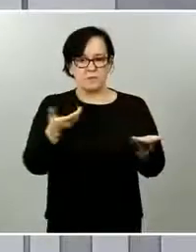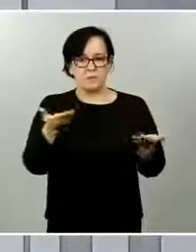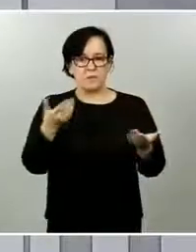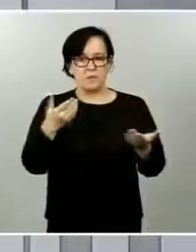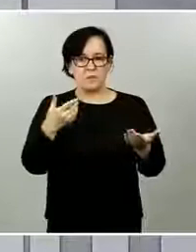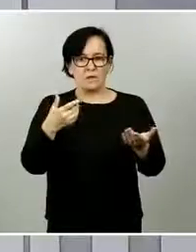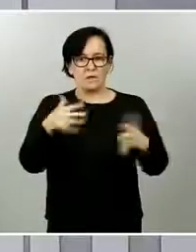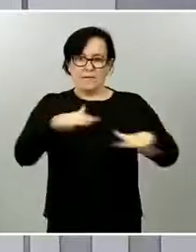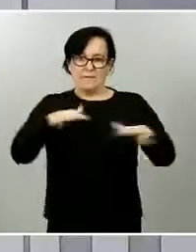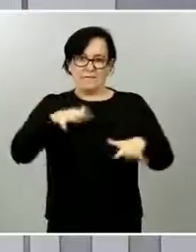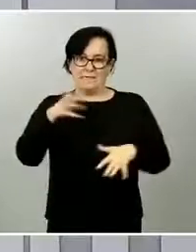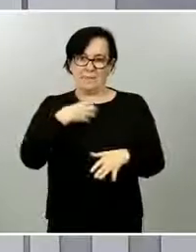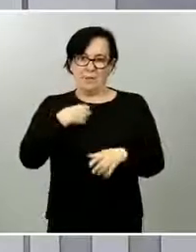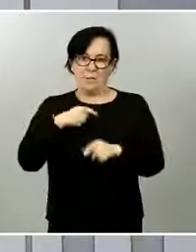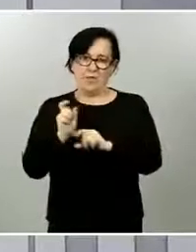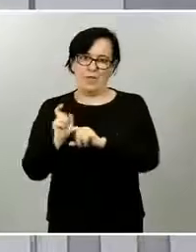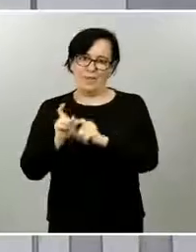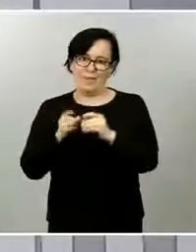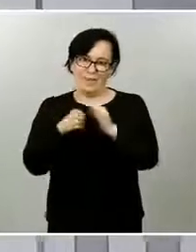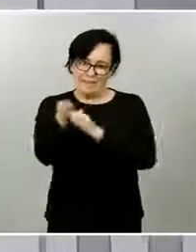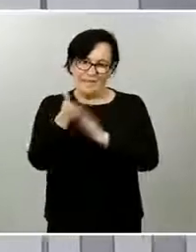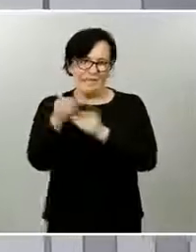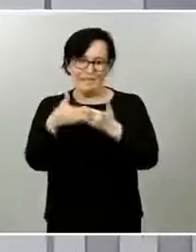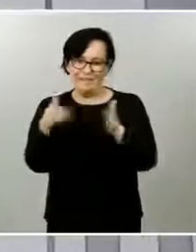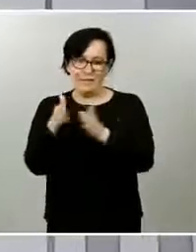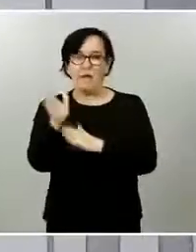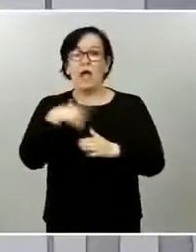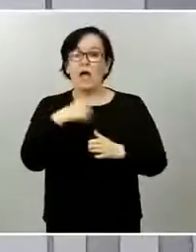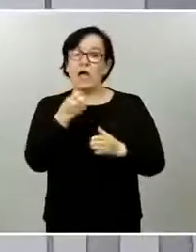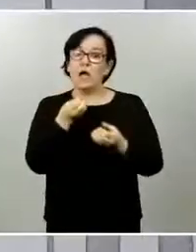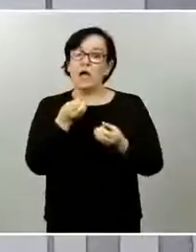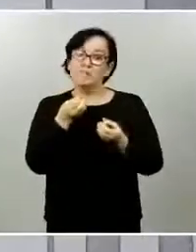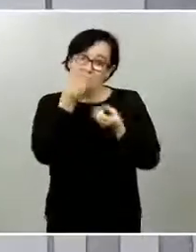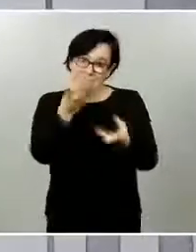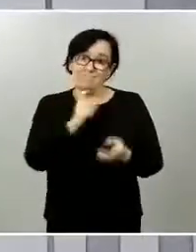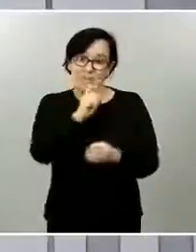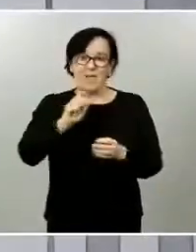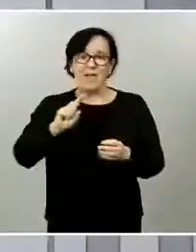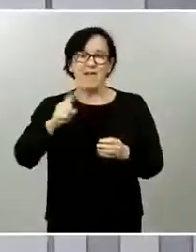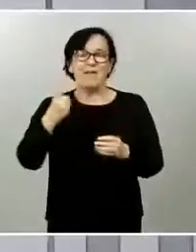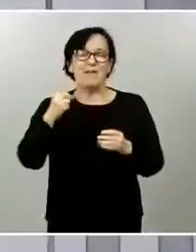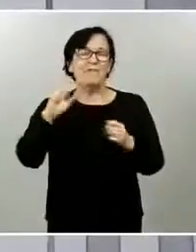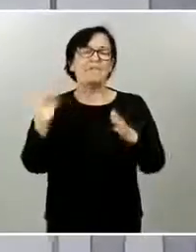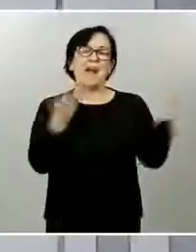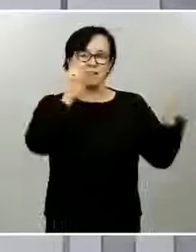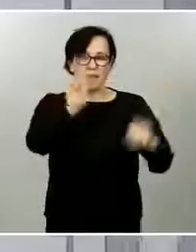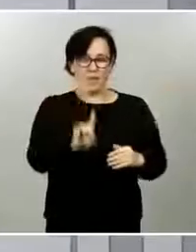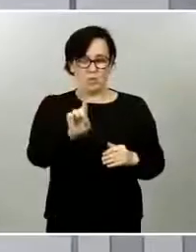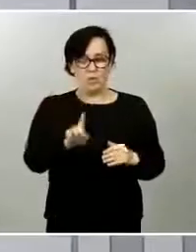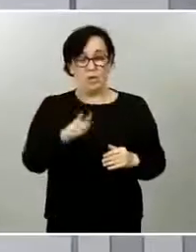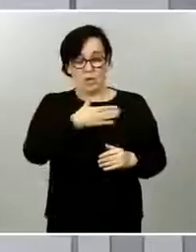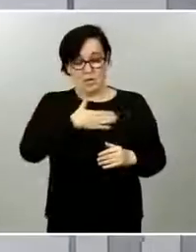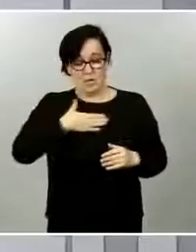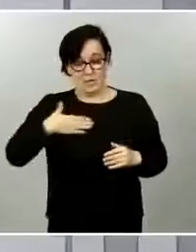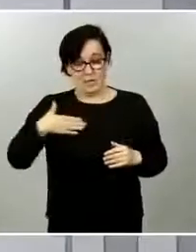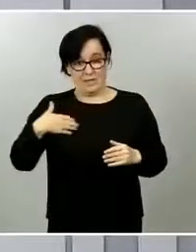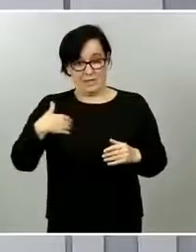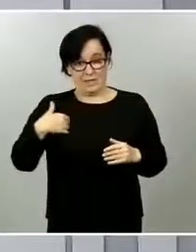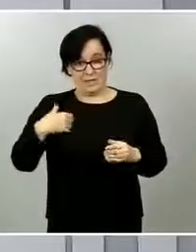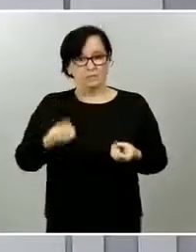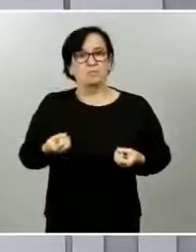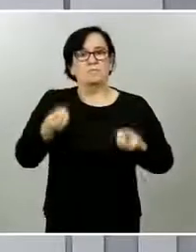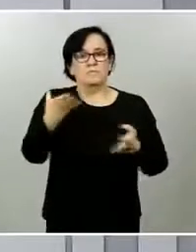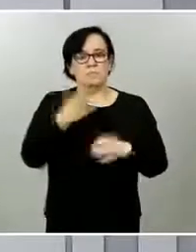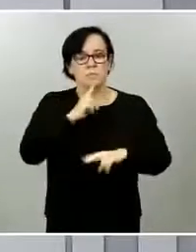somos insustituibles, y, por tanto, fruto también de ese confinamiento, de esa falta de movilidad, hoy